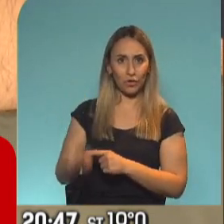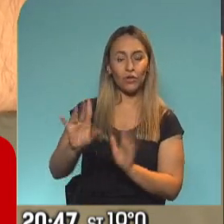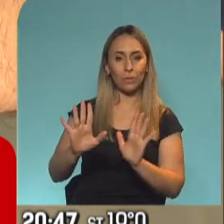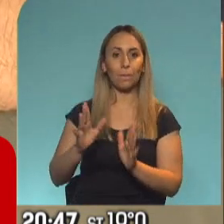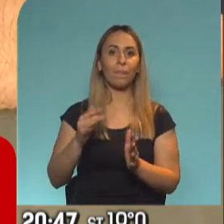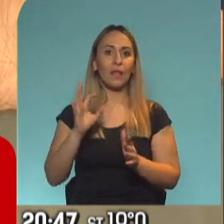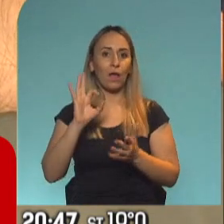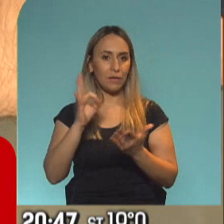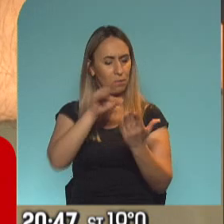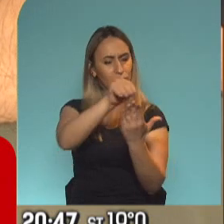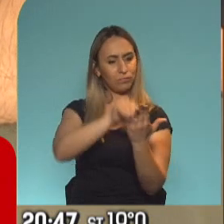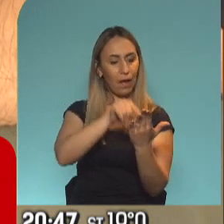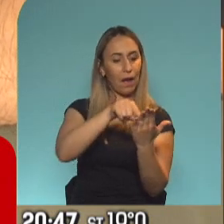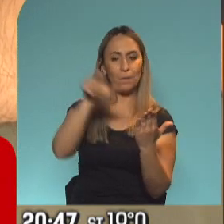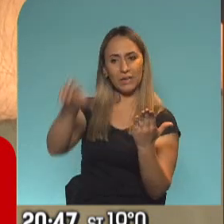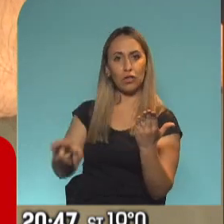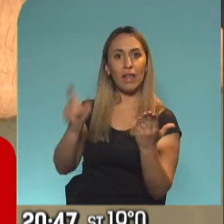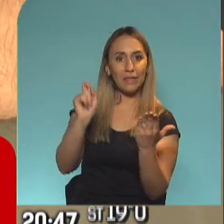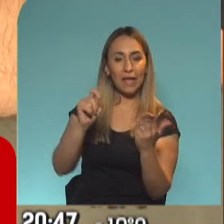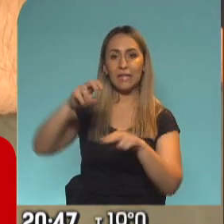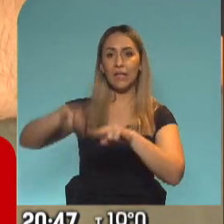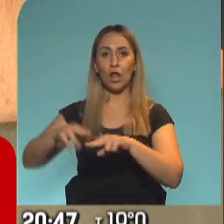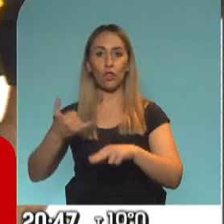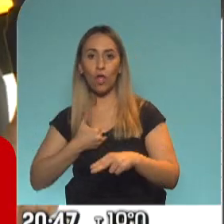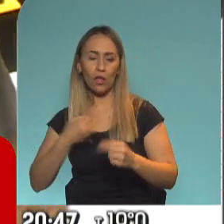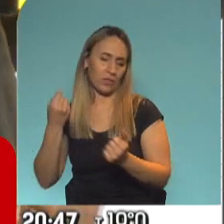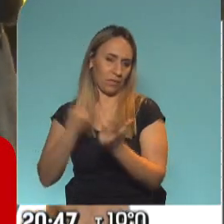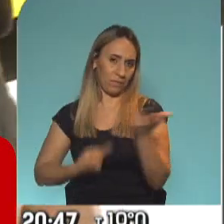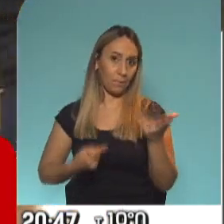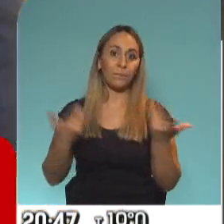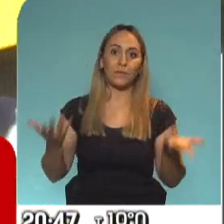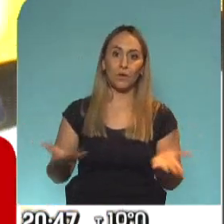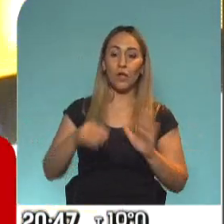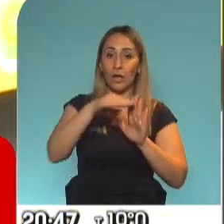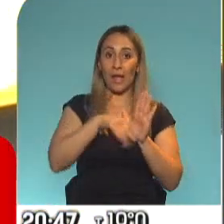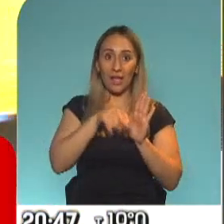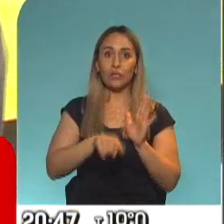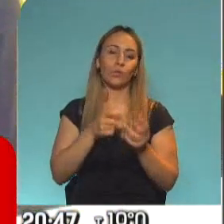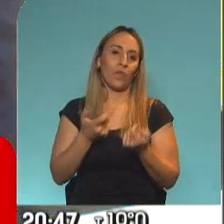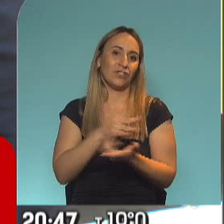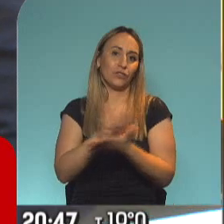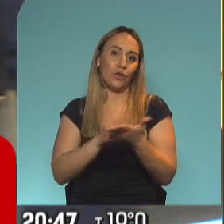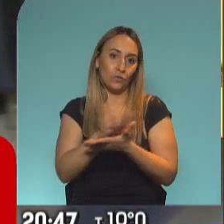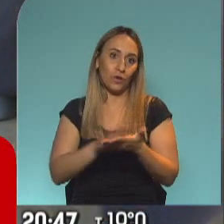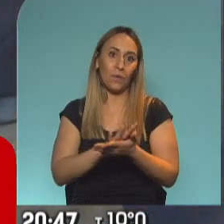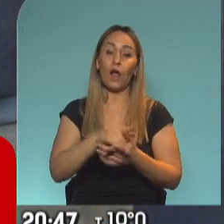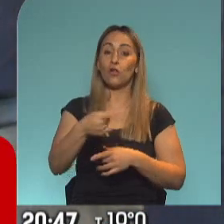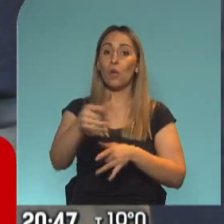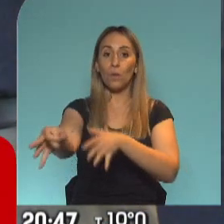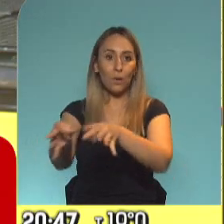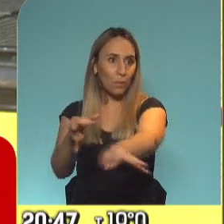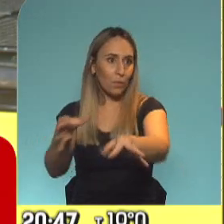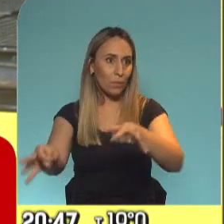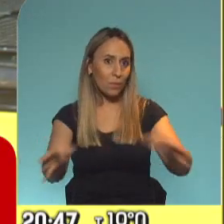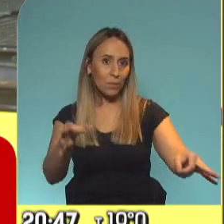estuvo sentado. Con lo cual creemos que el ómnibus va a ser una solución para la reconectividad de tantos pueblos y ciudades que están esperando, sobre todo ahora que